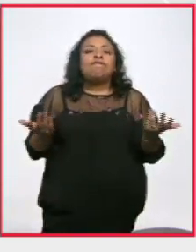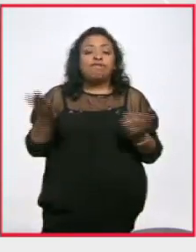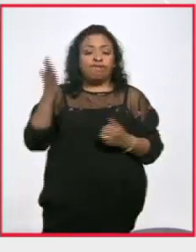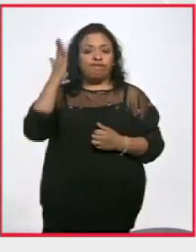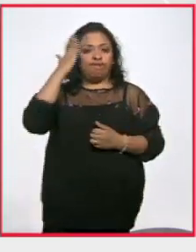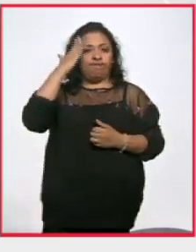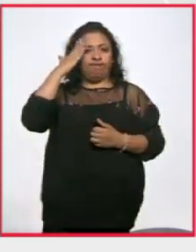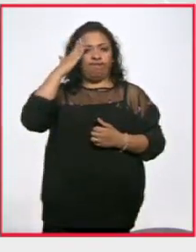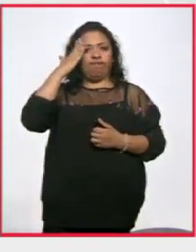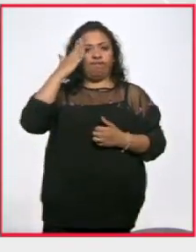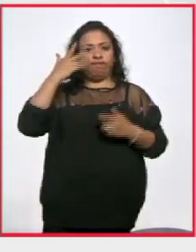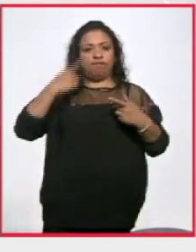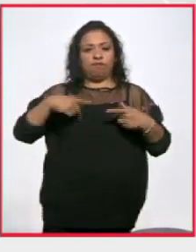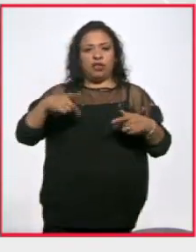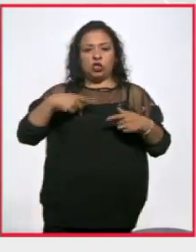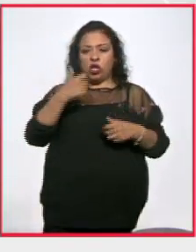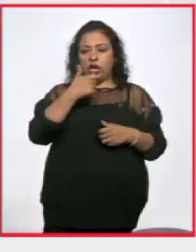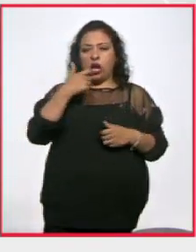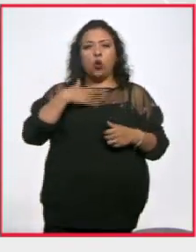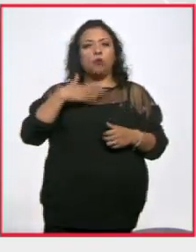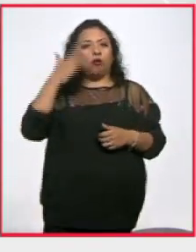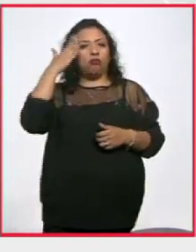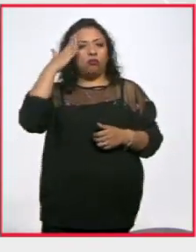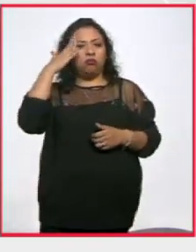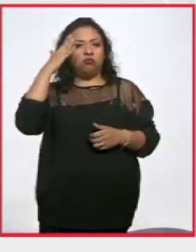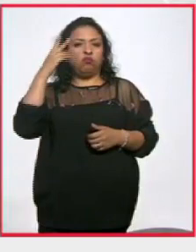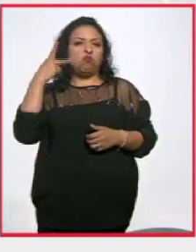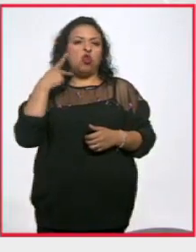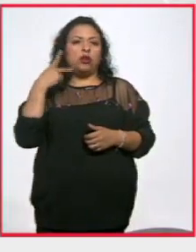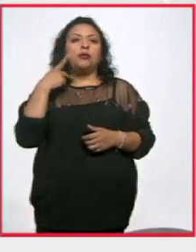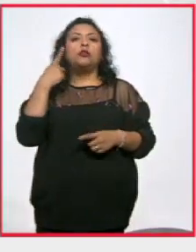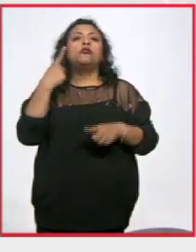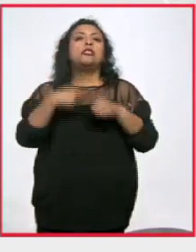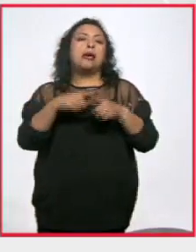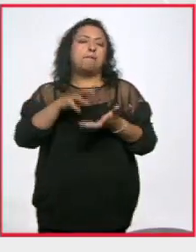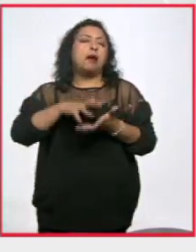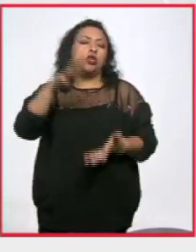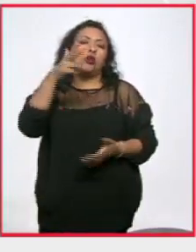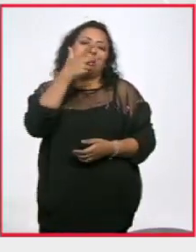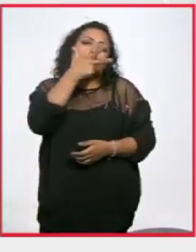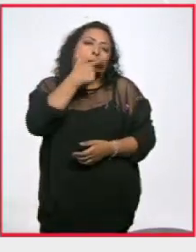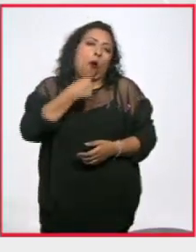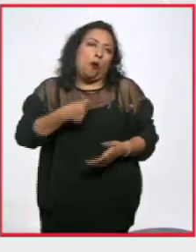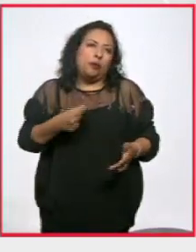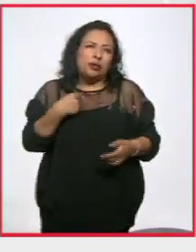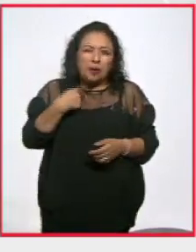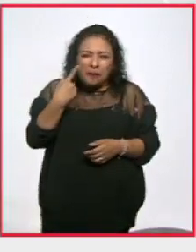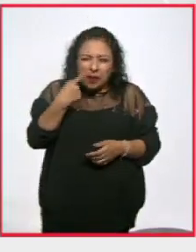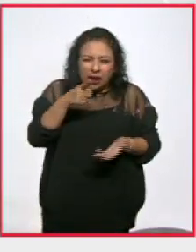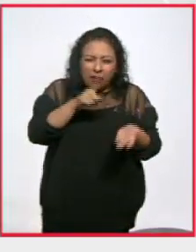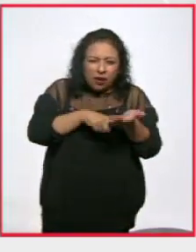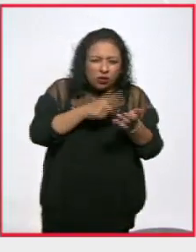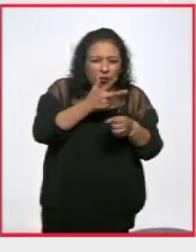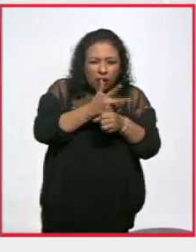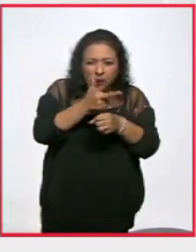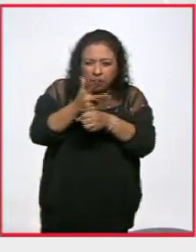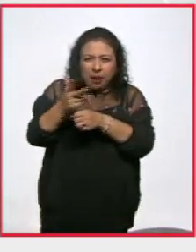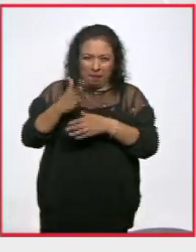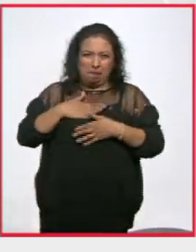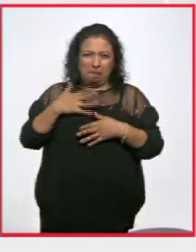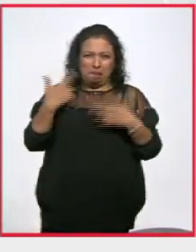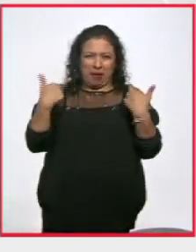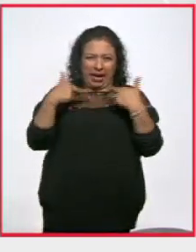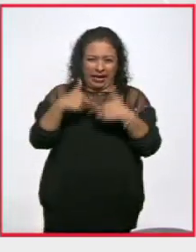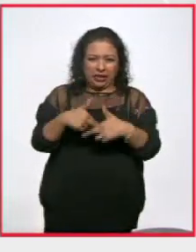líderes estudiantiles y los políticos son hombres en su mayoría y de pronto viendo nuestros materiales filmados por mis maestros